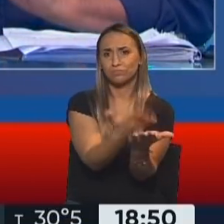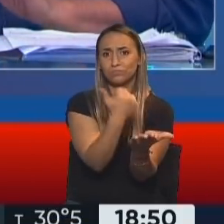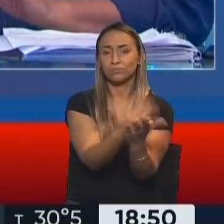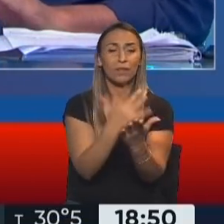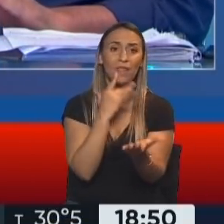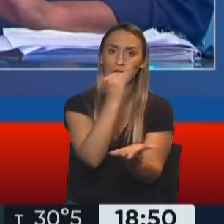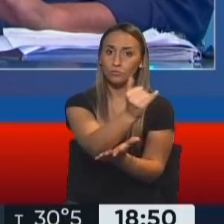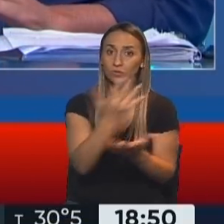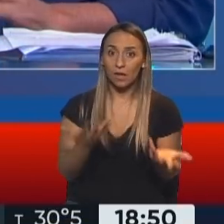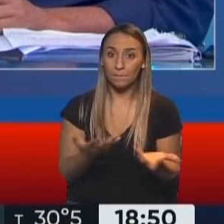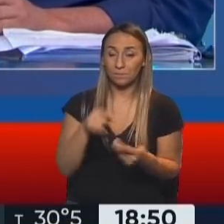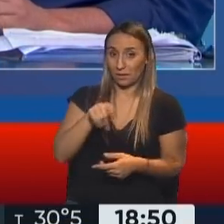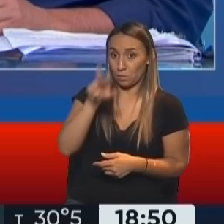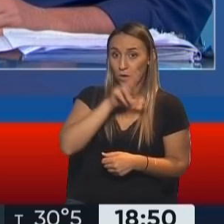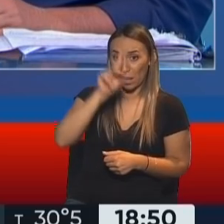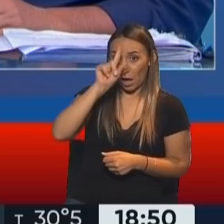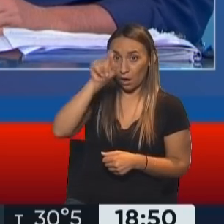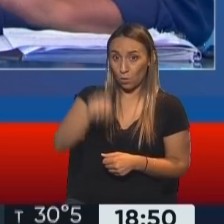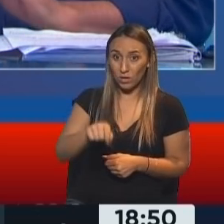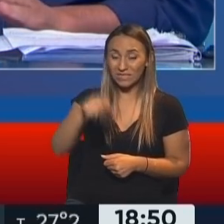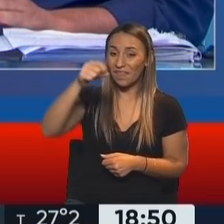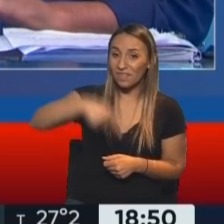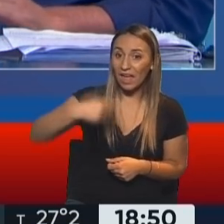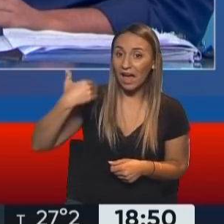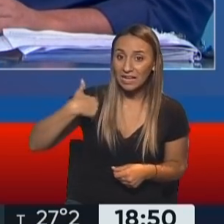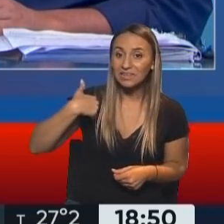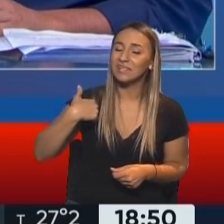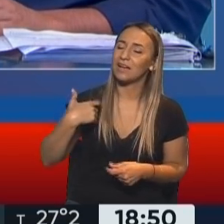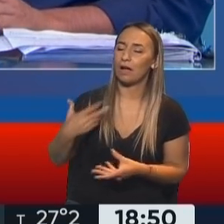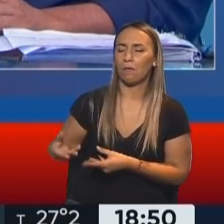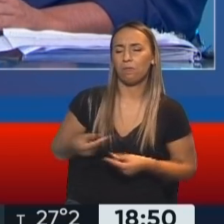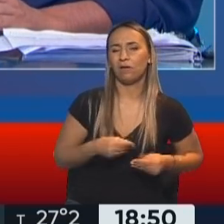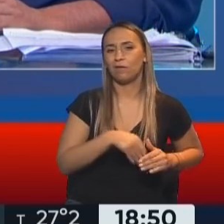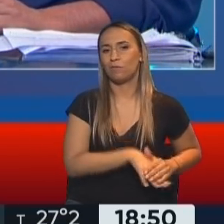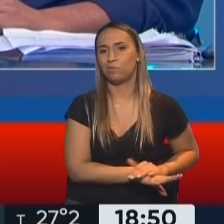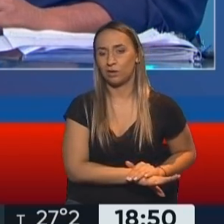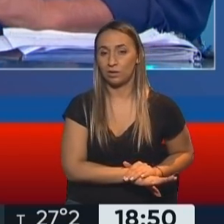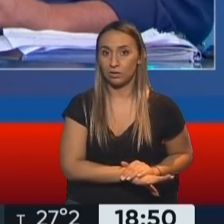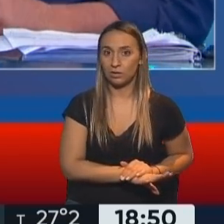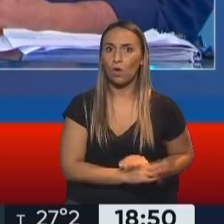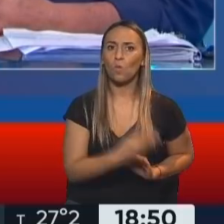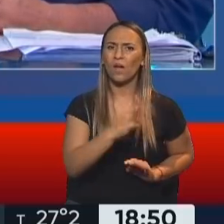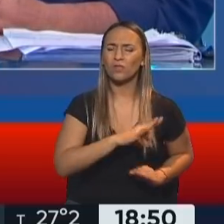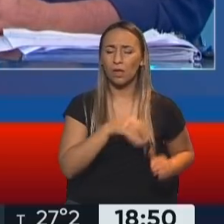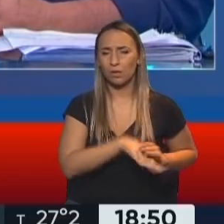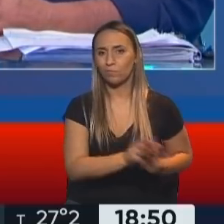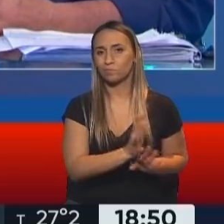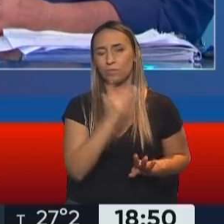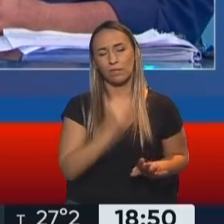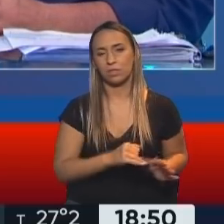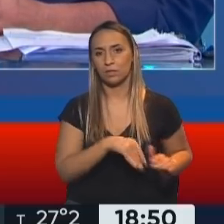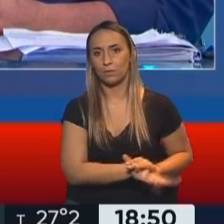una jueza emblemática de la República Argentina, los hizo dormir 4 años en un cajón y después los denegó. La jueza es